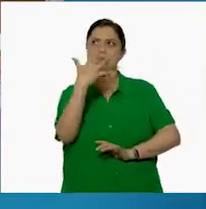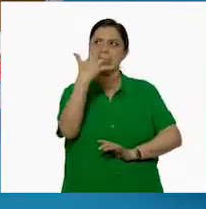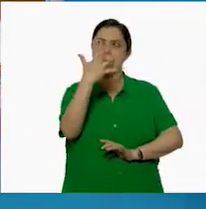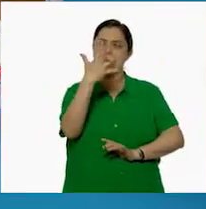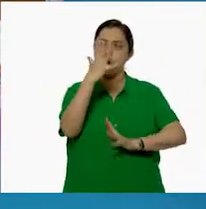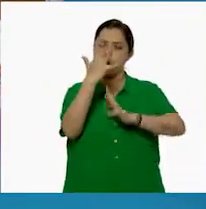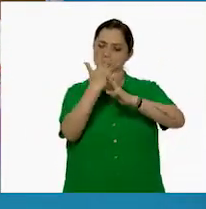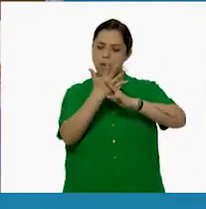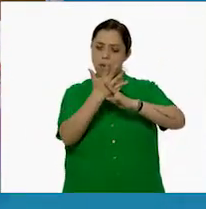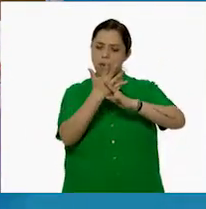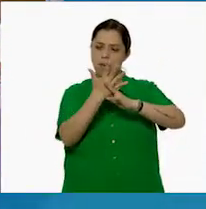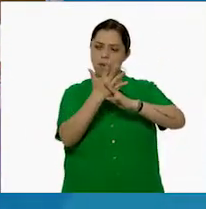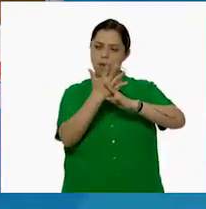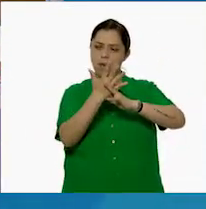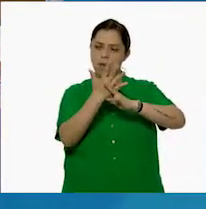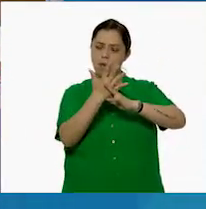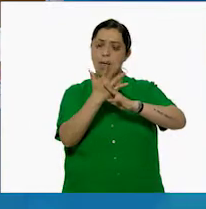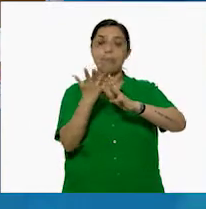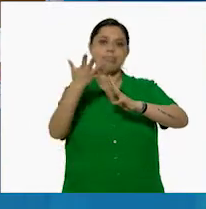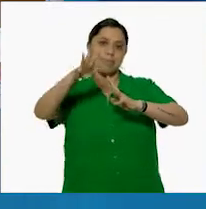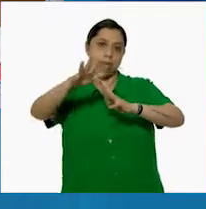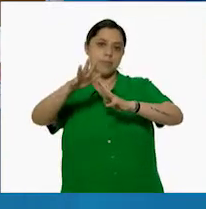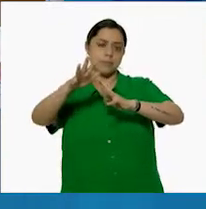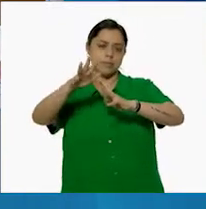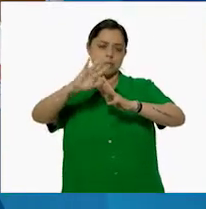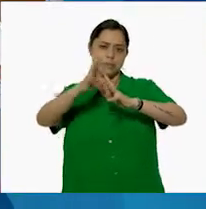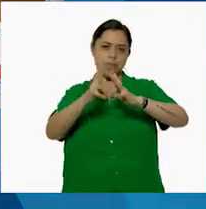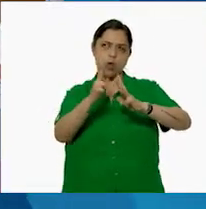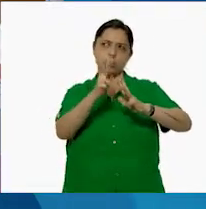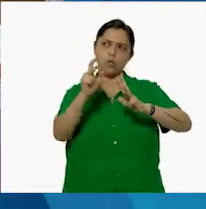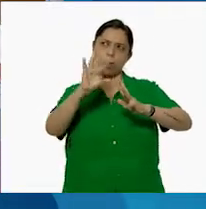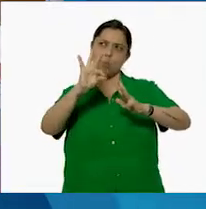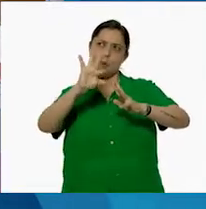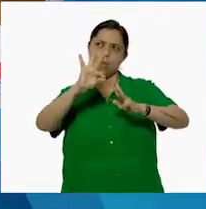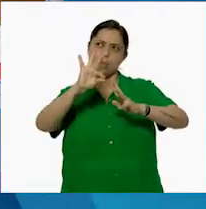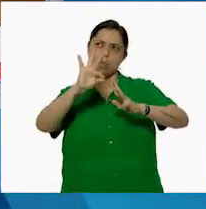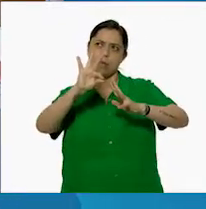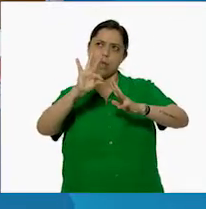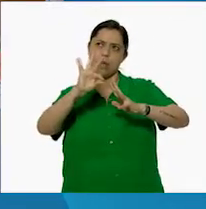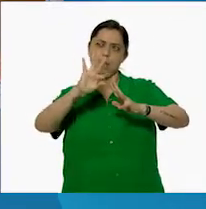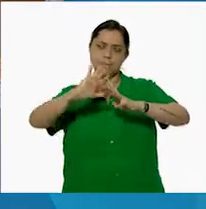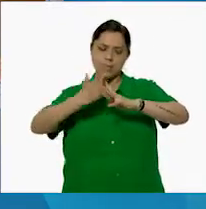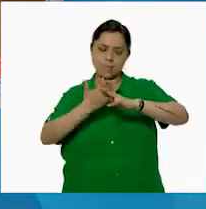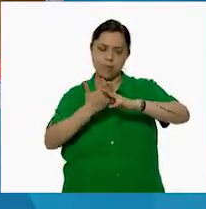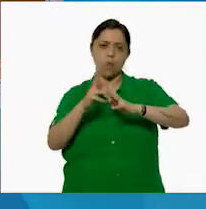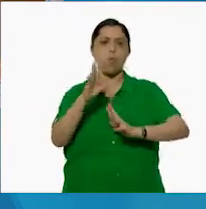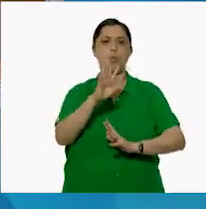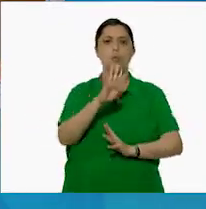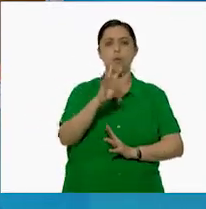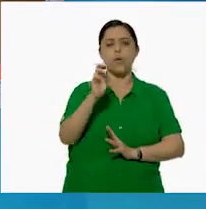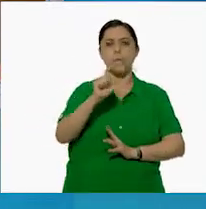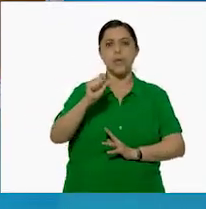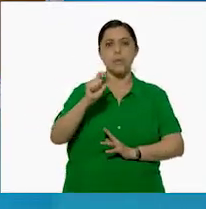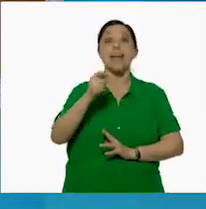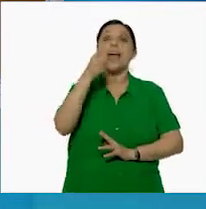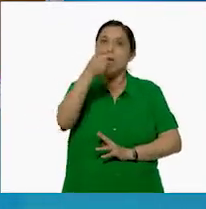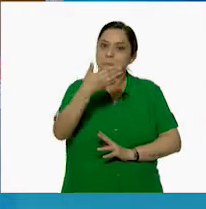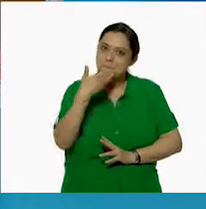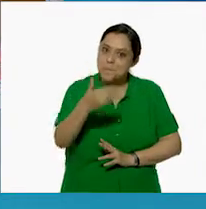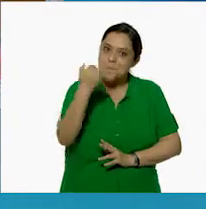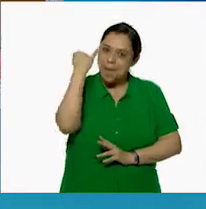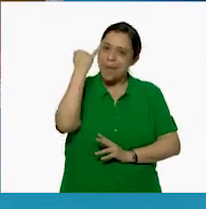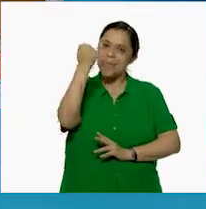mitad de 10, así que la mitad de 840, pues es 420. ¡Guau! ¡Qué buena idea!